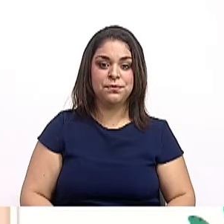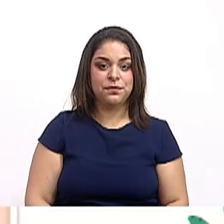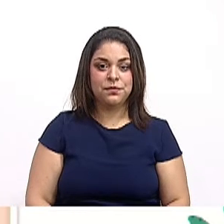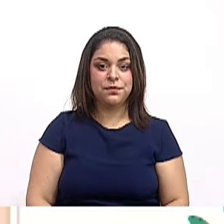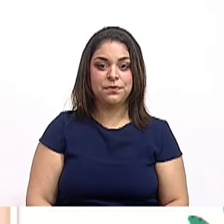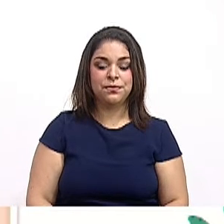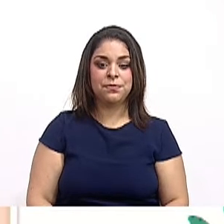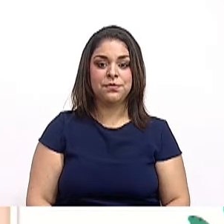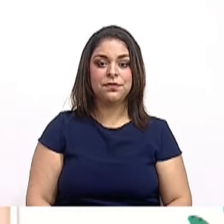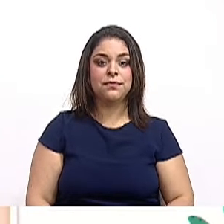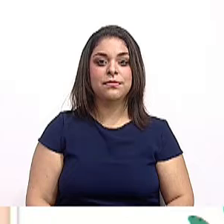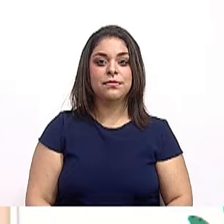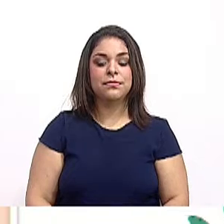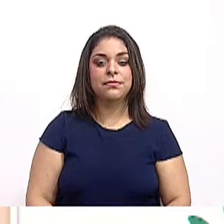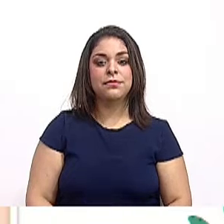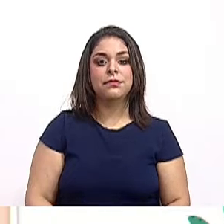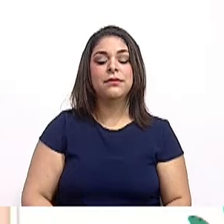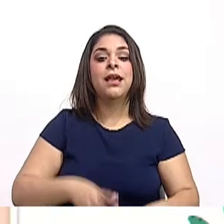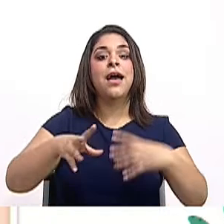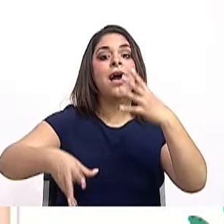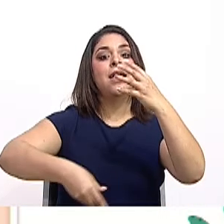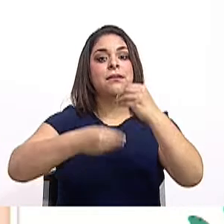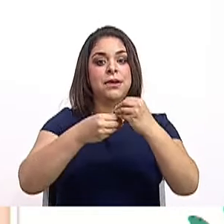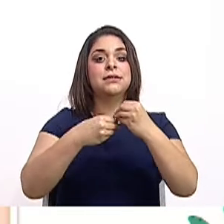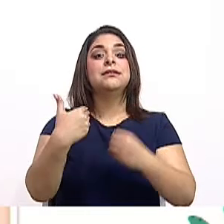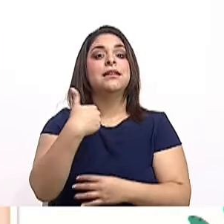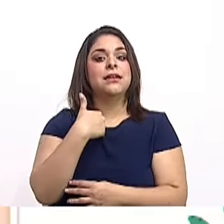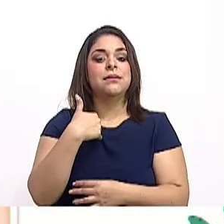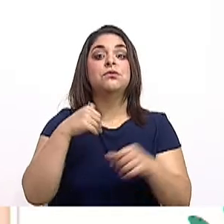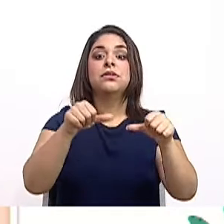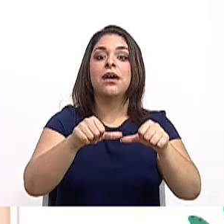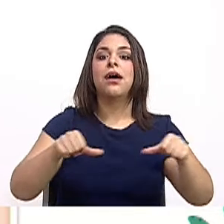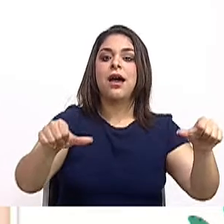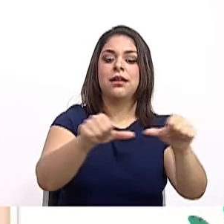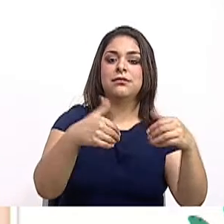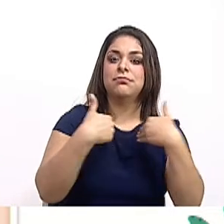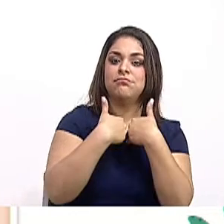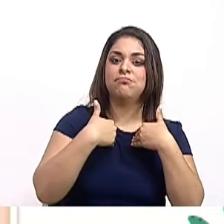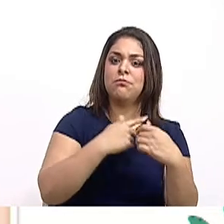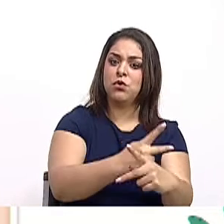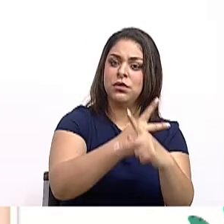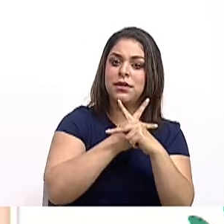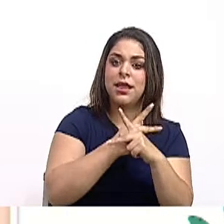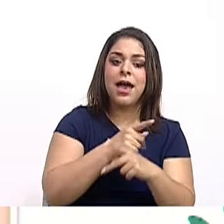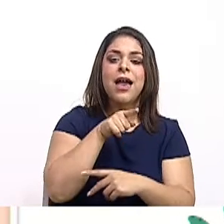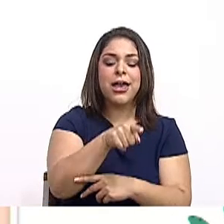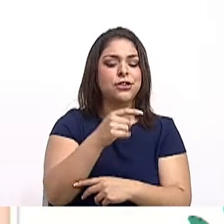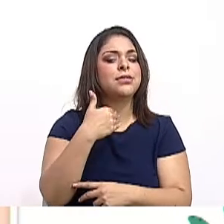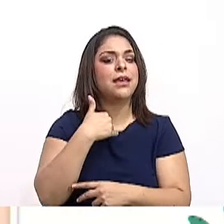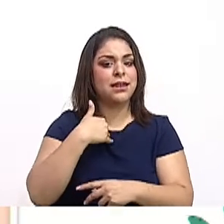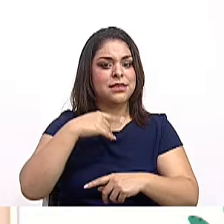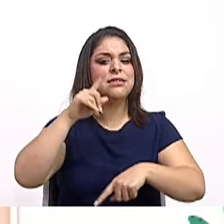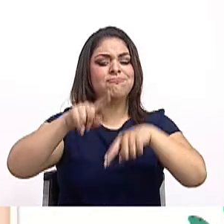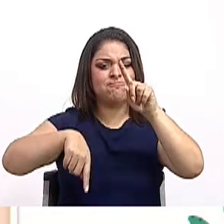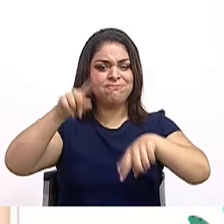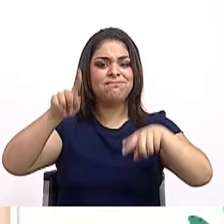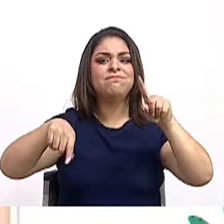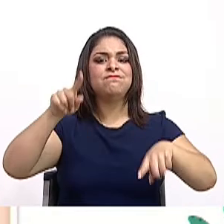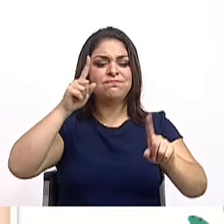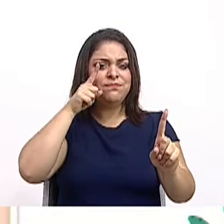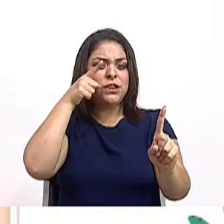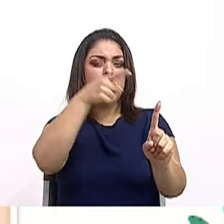Por otro lado, vamos a tener las áreas silvestres protegidas. Tienen diversos objetivos de gestión y